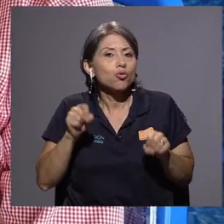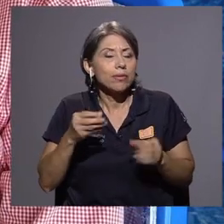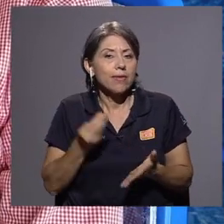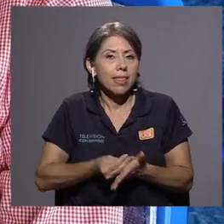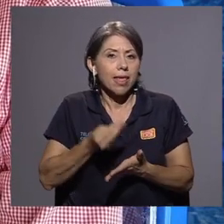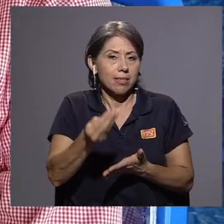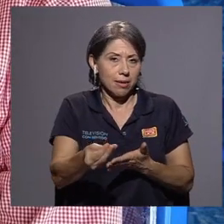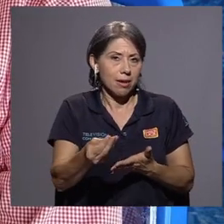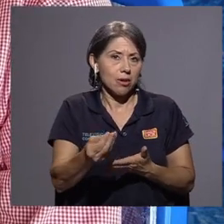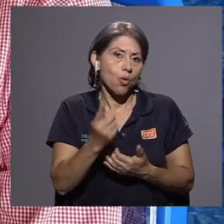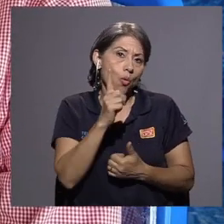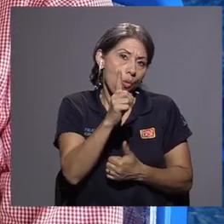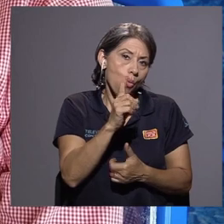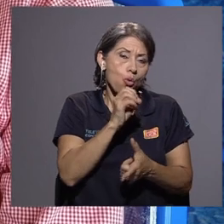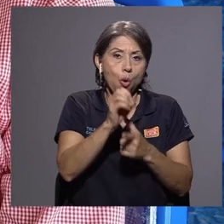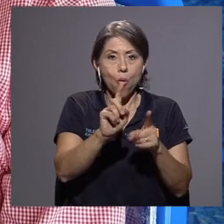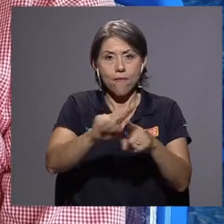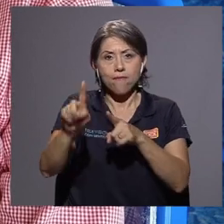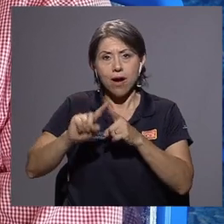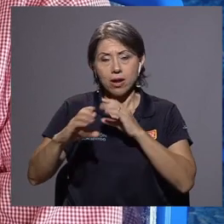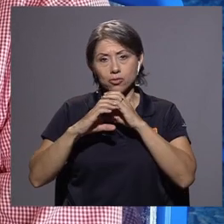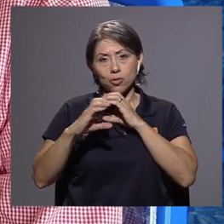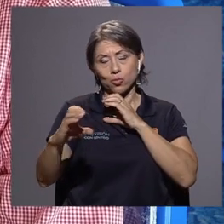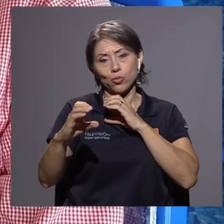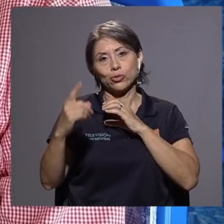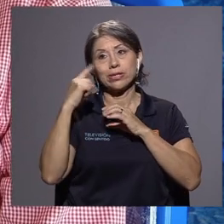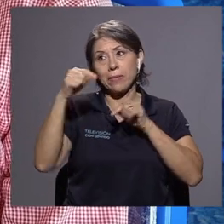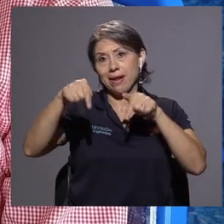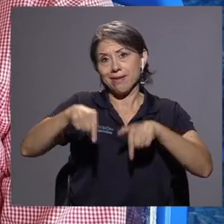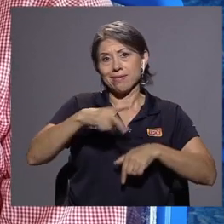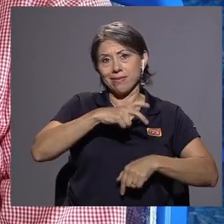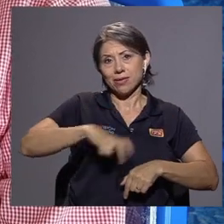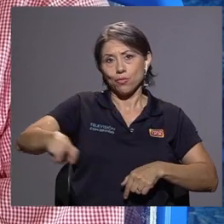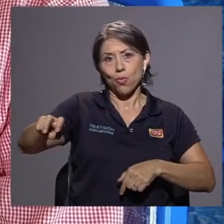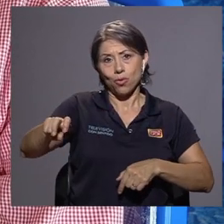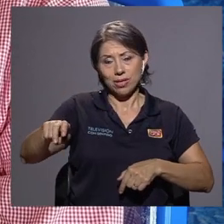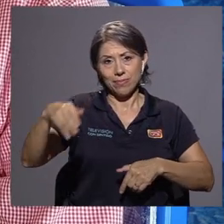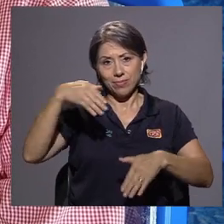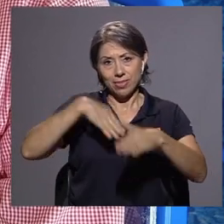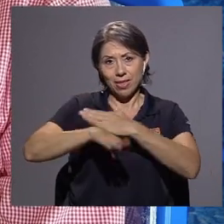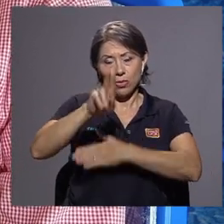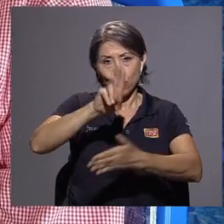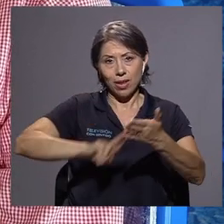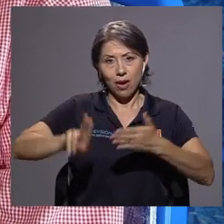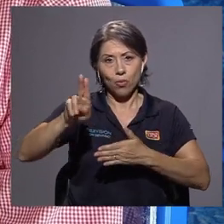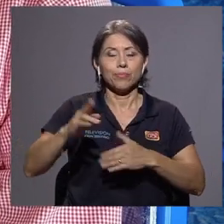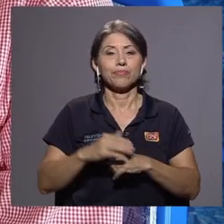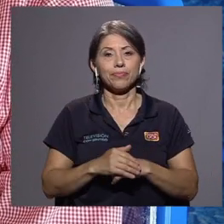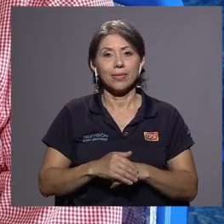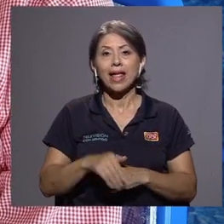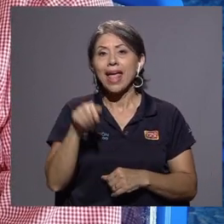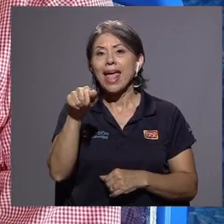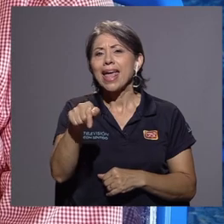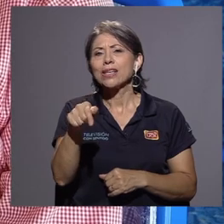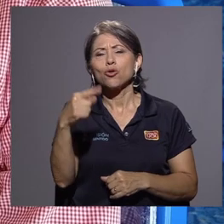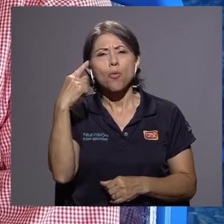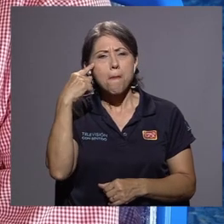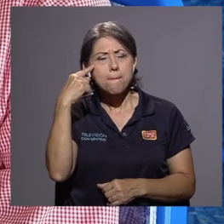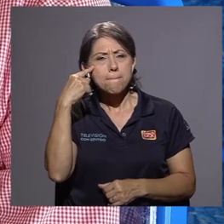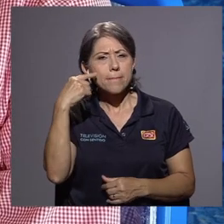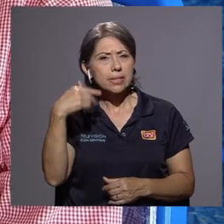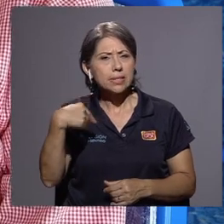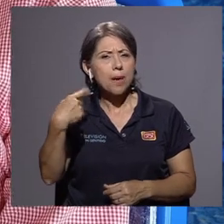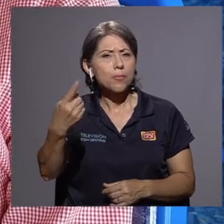adquirir uno o varios autobuses para el servicio de transporte interno. Eso es algo que hoy ilumbramos